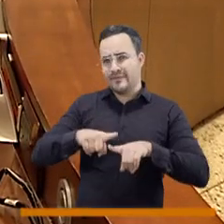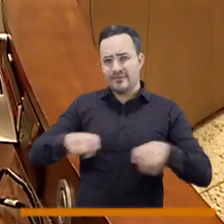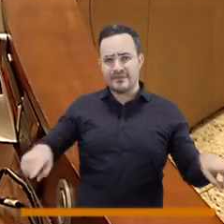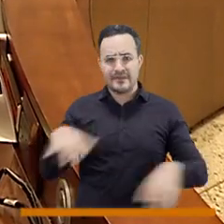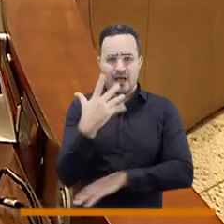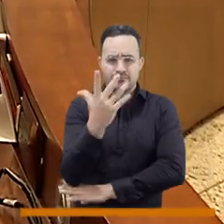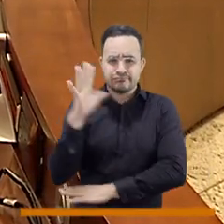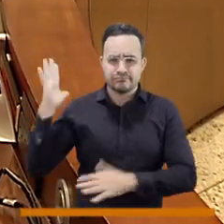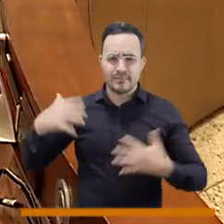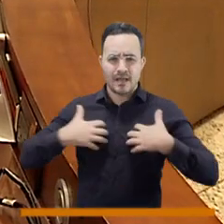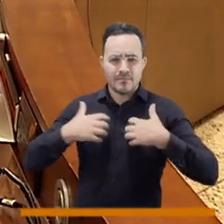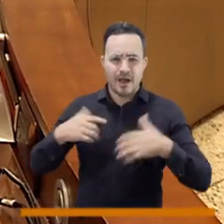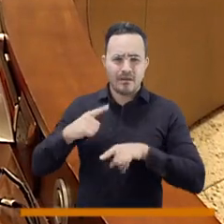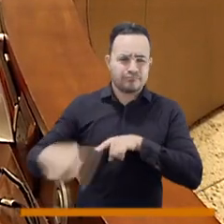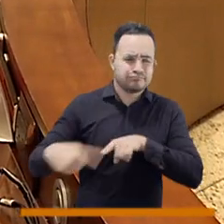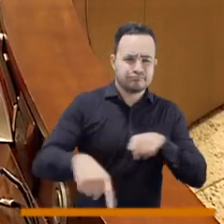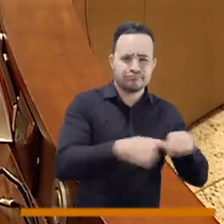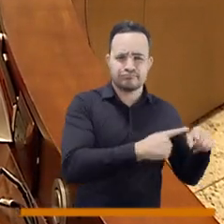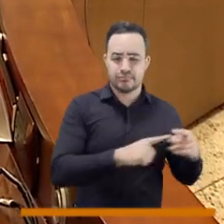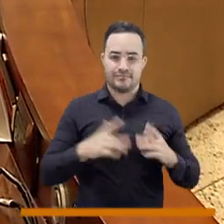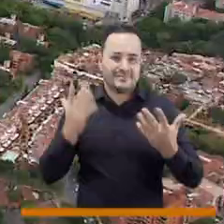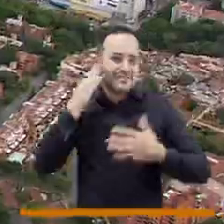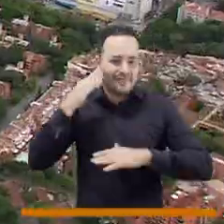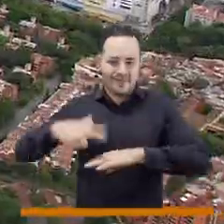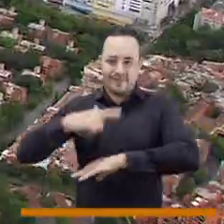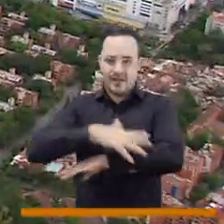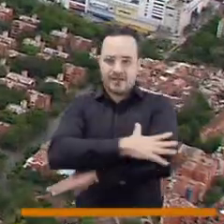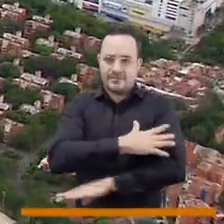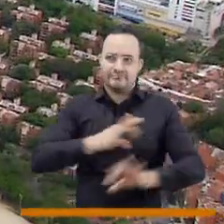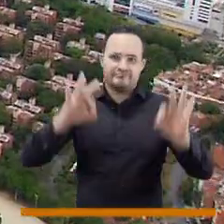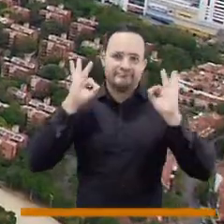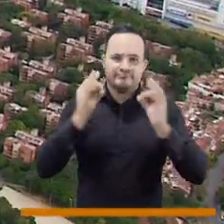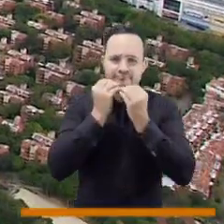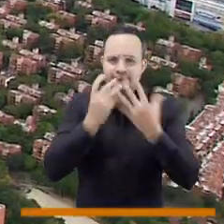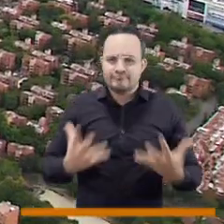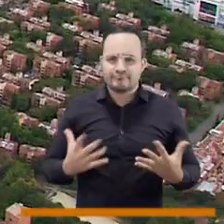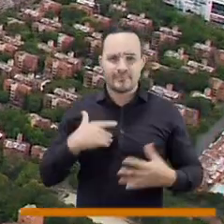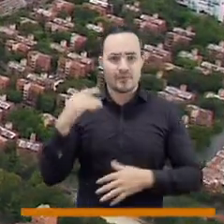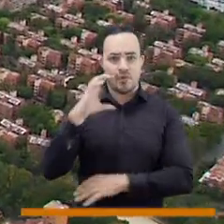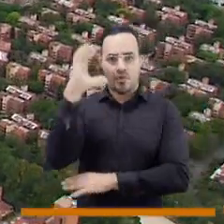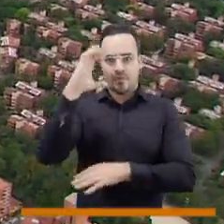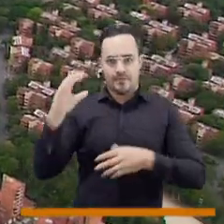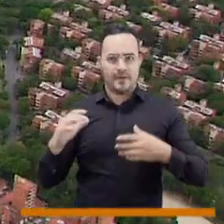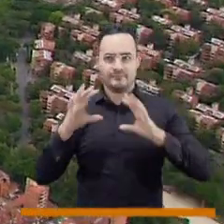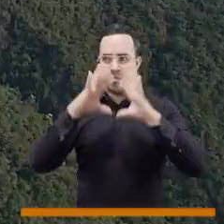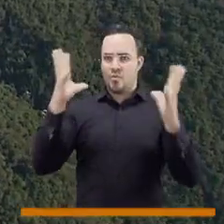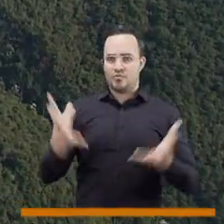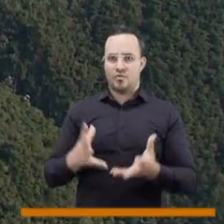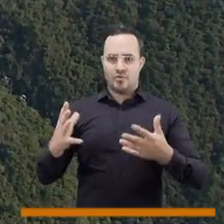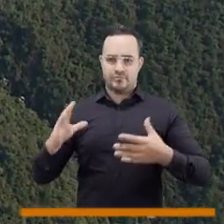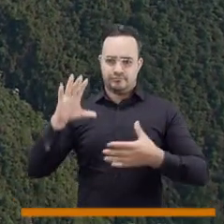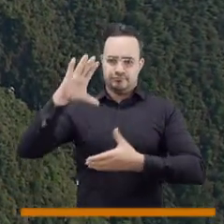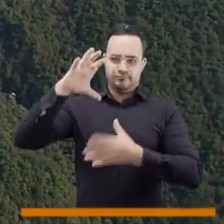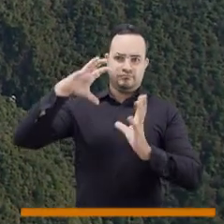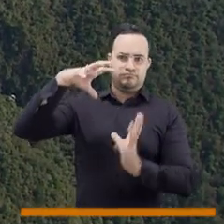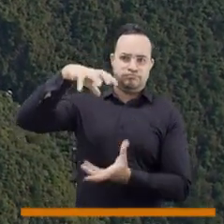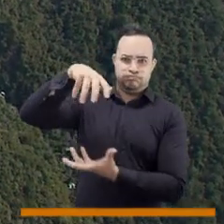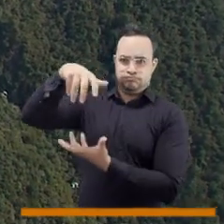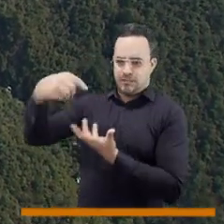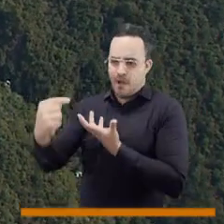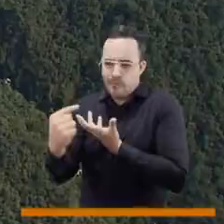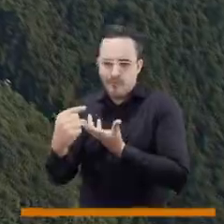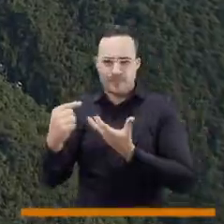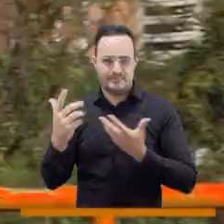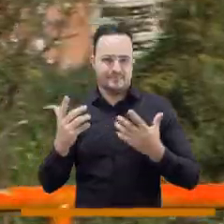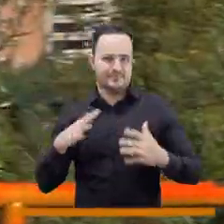ciudad, Medellín, que es una de las ciudades más biodiversas del mundo, porque está en un valle extraordinario, porque está en un país que